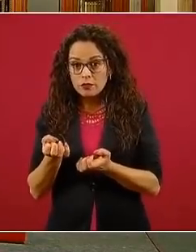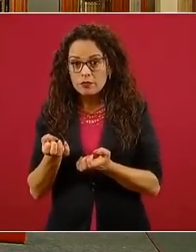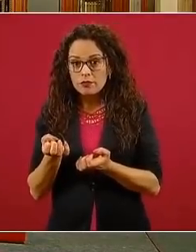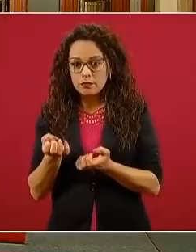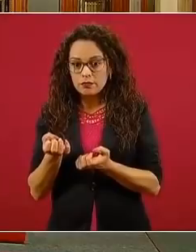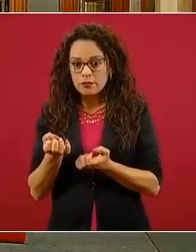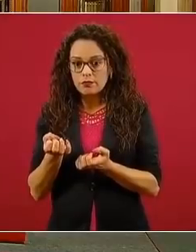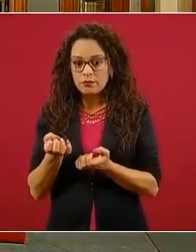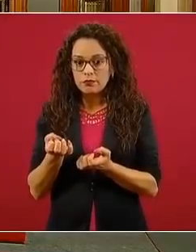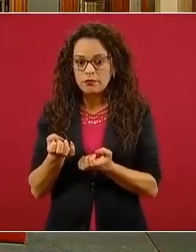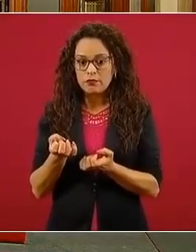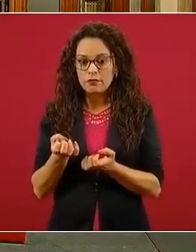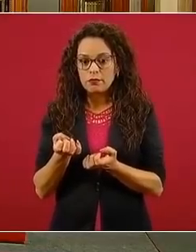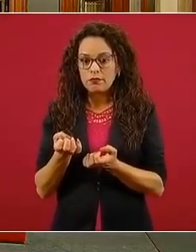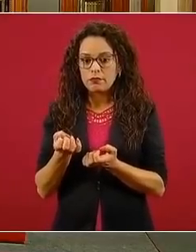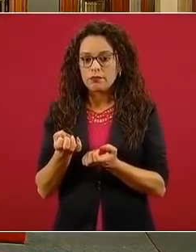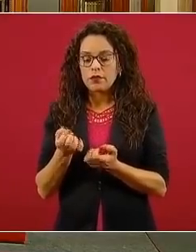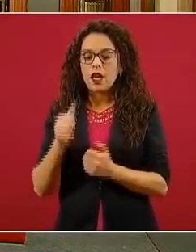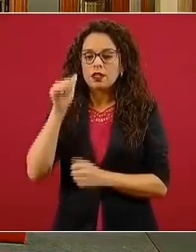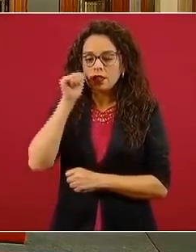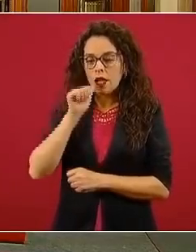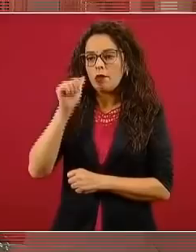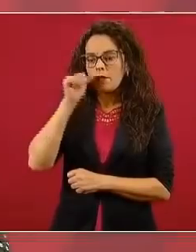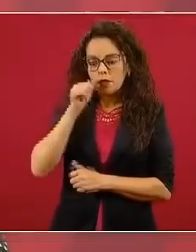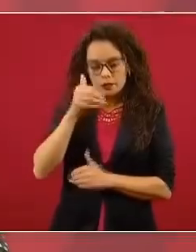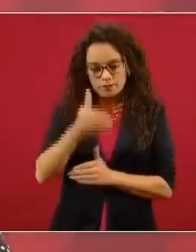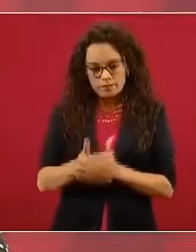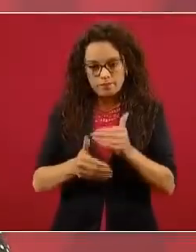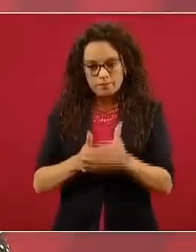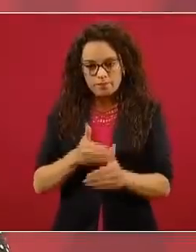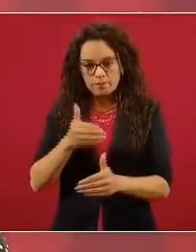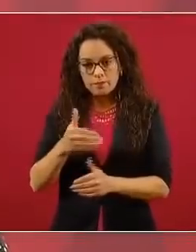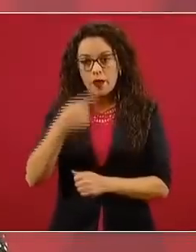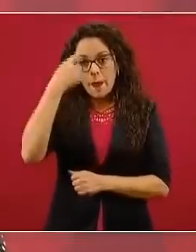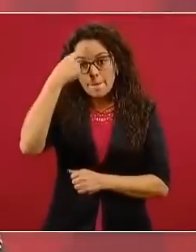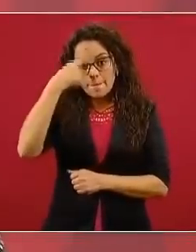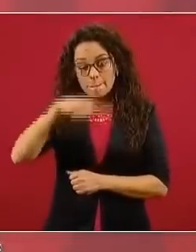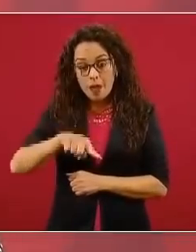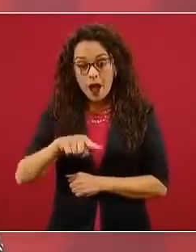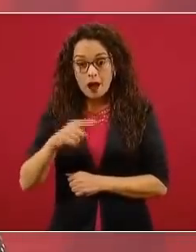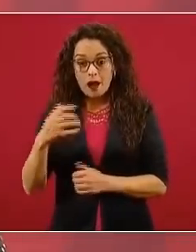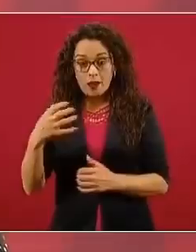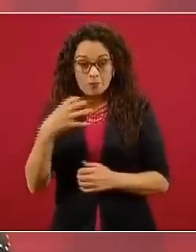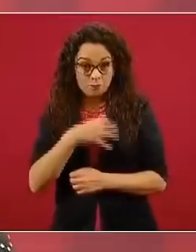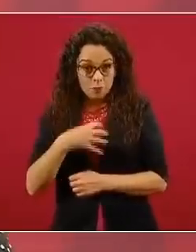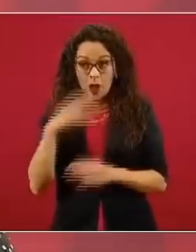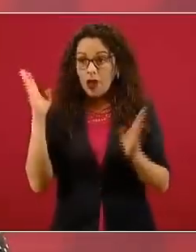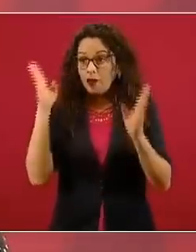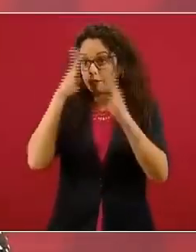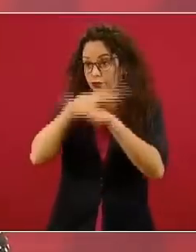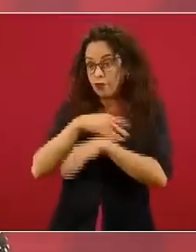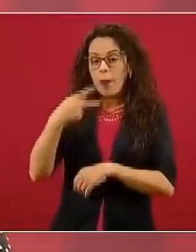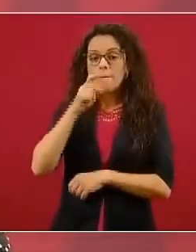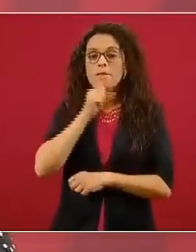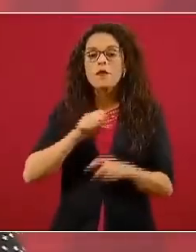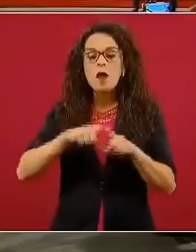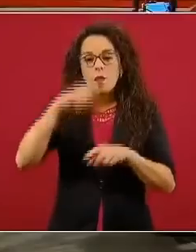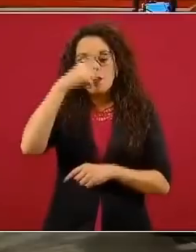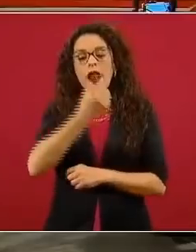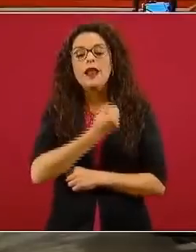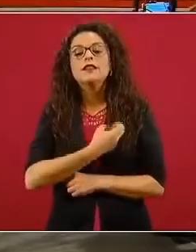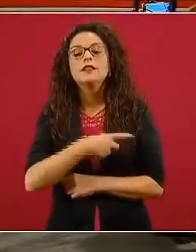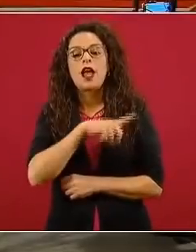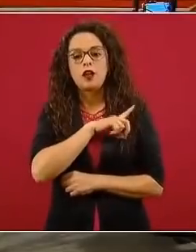¿No? Para el bienestar y para el disfrute, es decir, para estar bien, pero también para sentirnos bien.